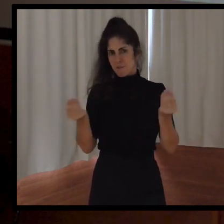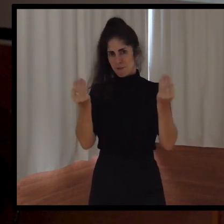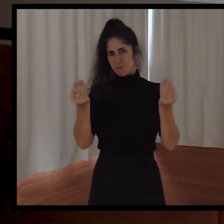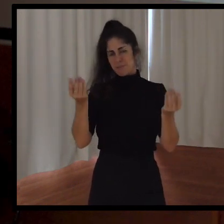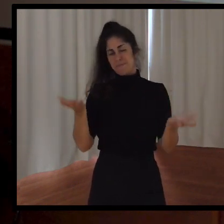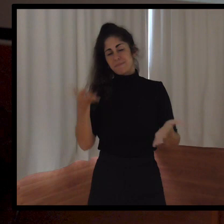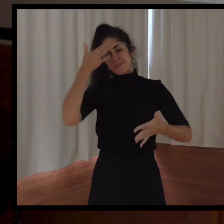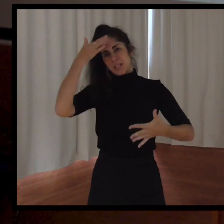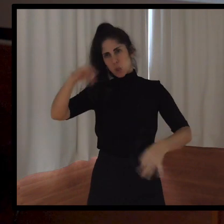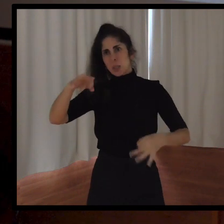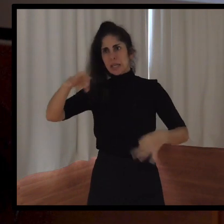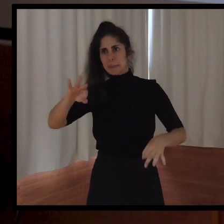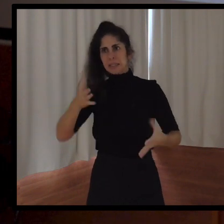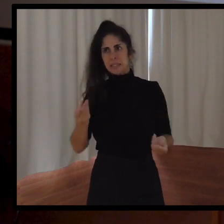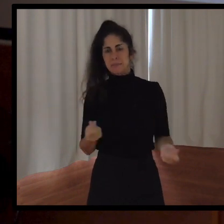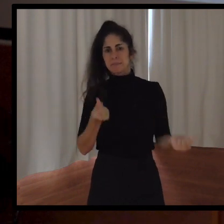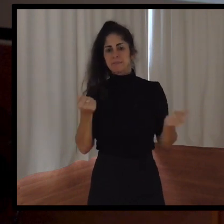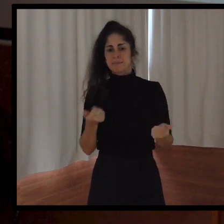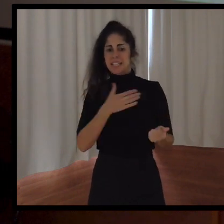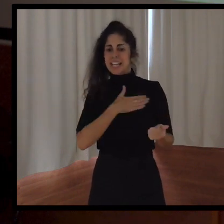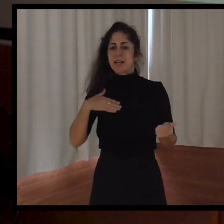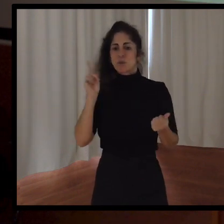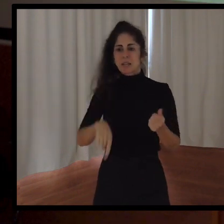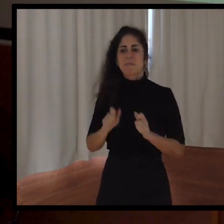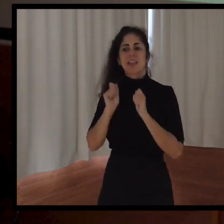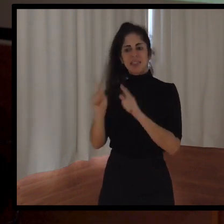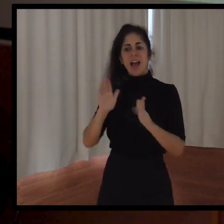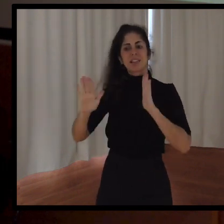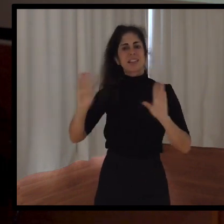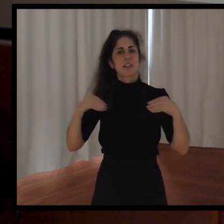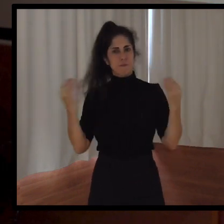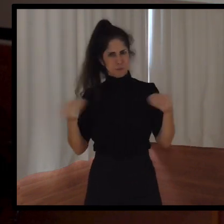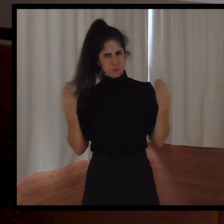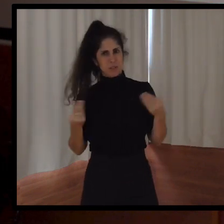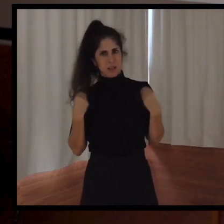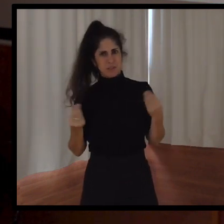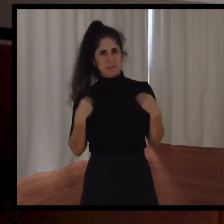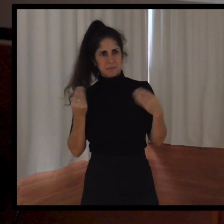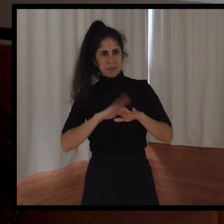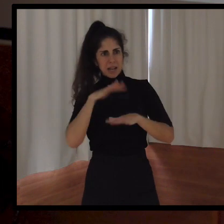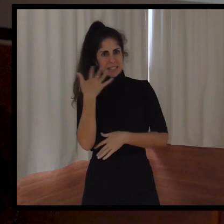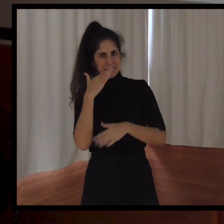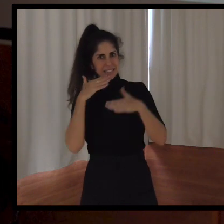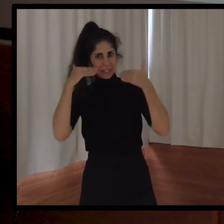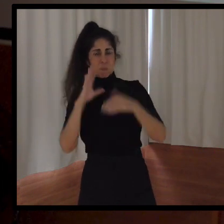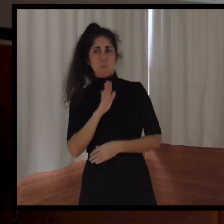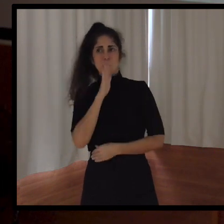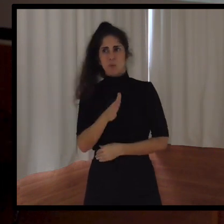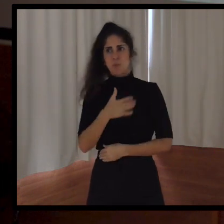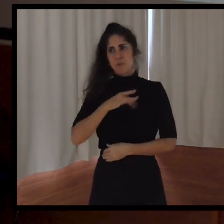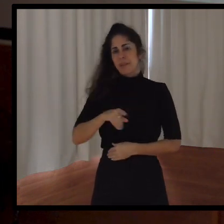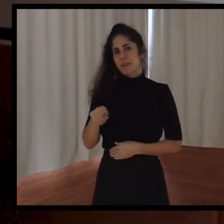dibujar sonrisas, digámoslo así, porque uno de sus días van al